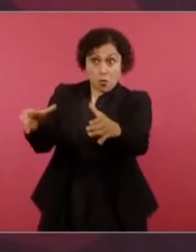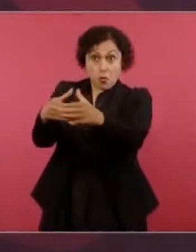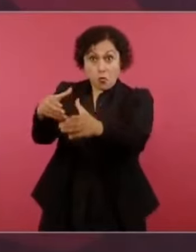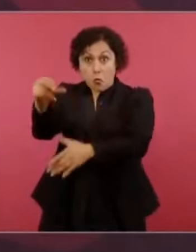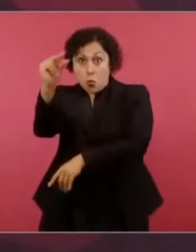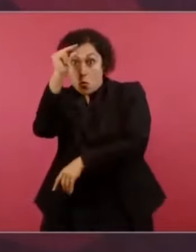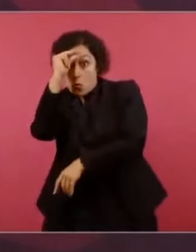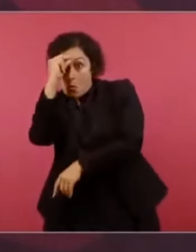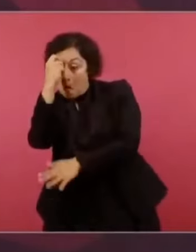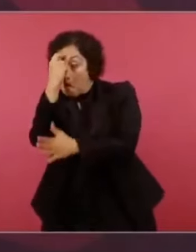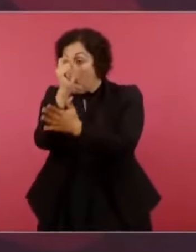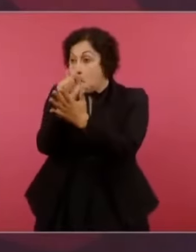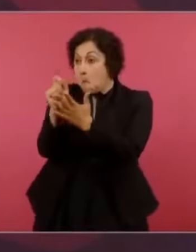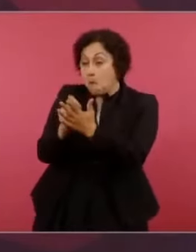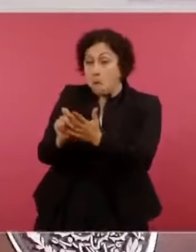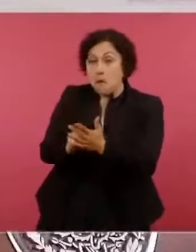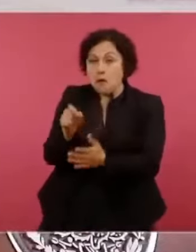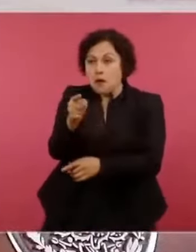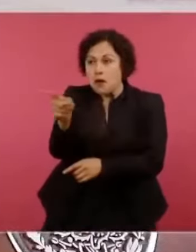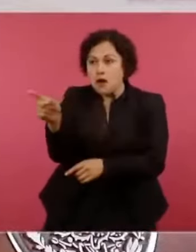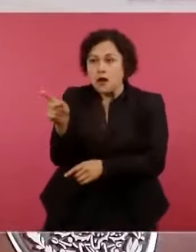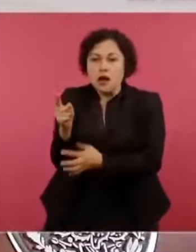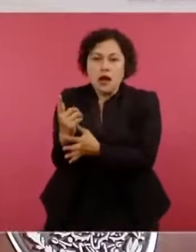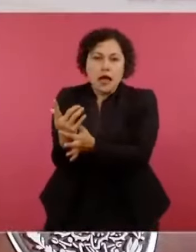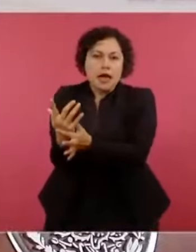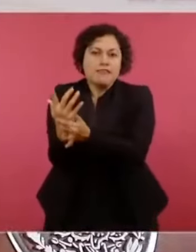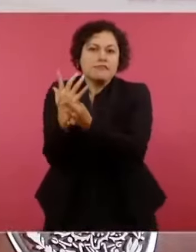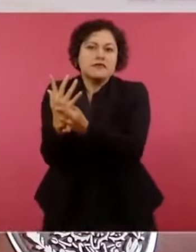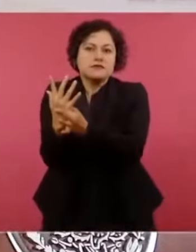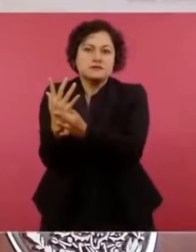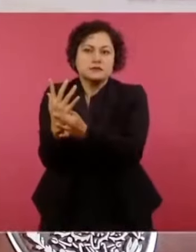corrupción es parte de la cultura del pueblo de México.